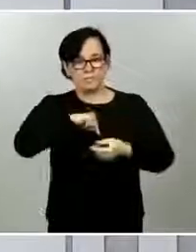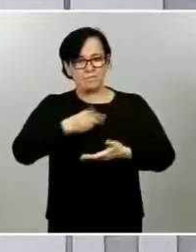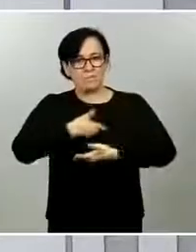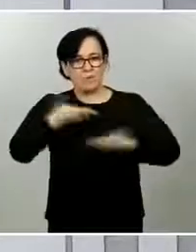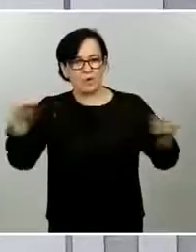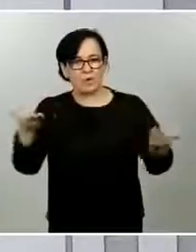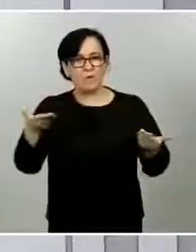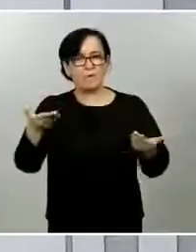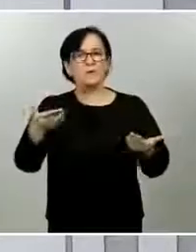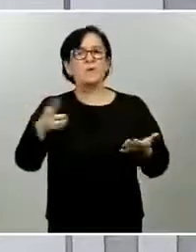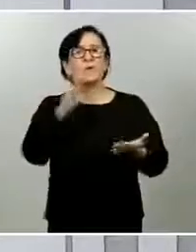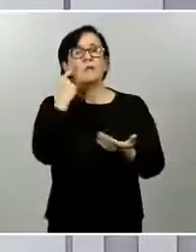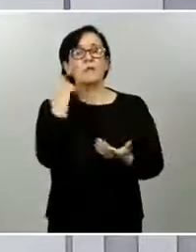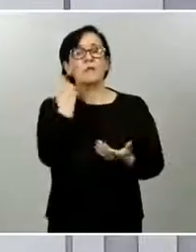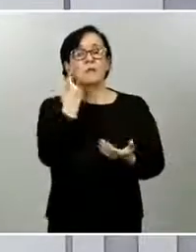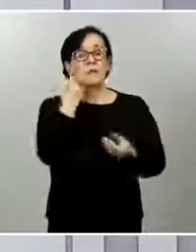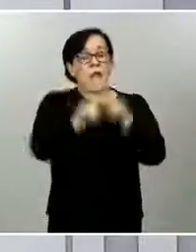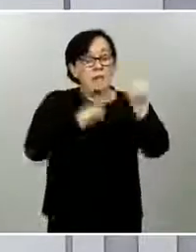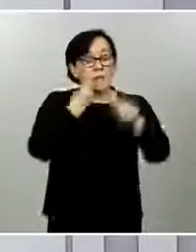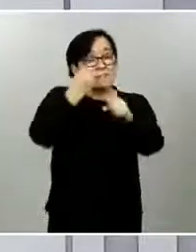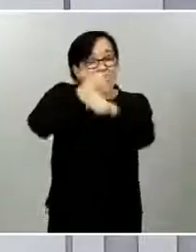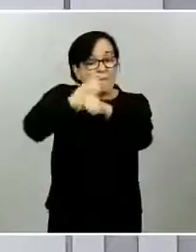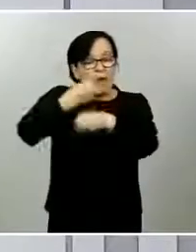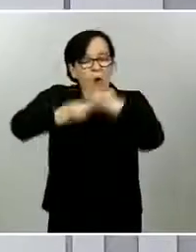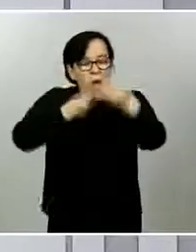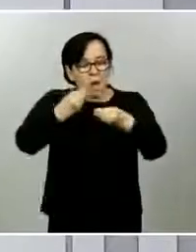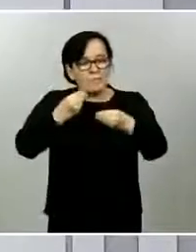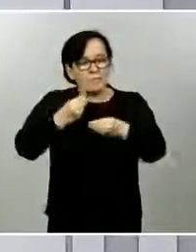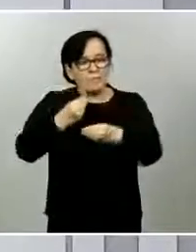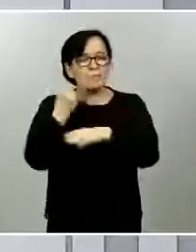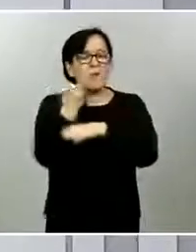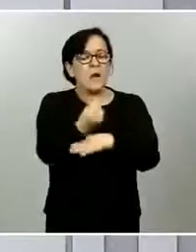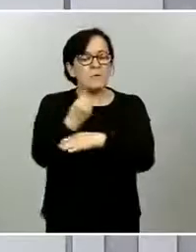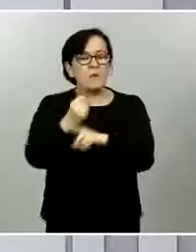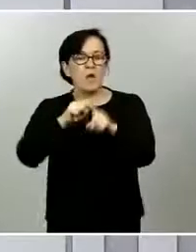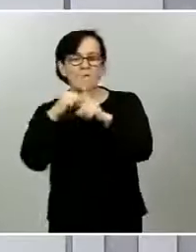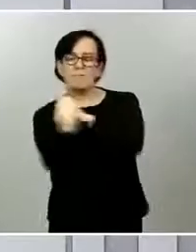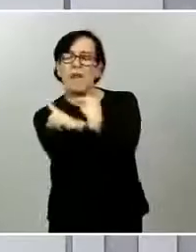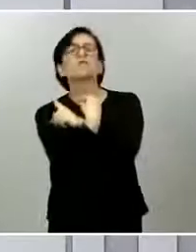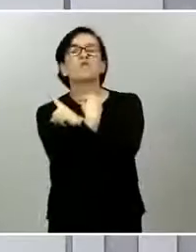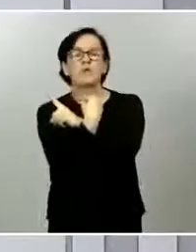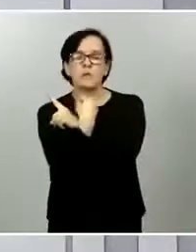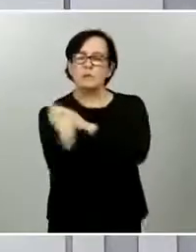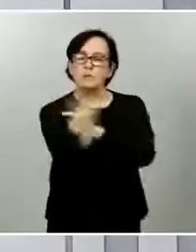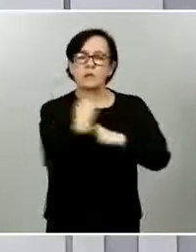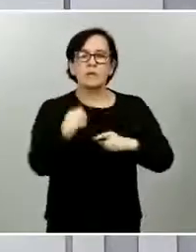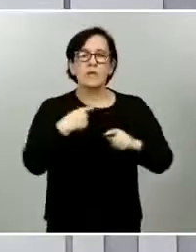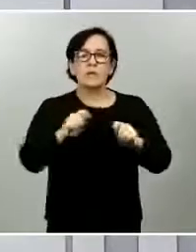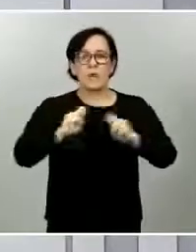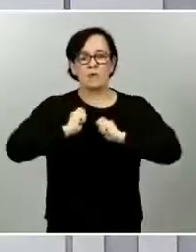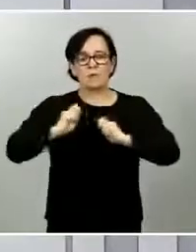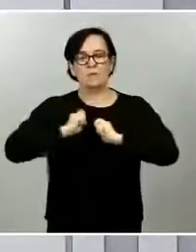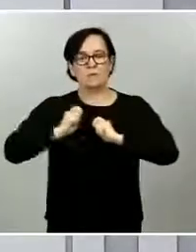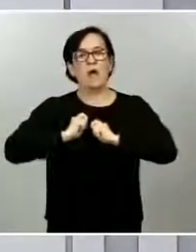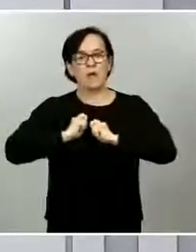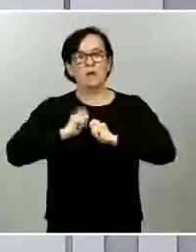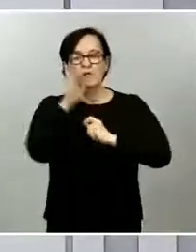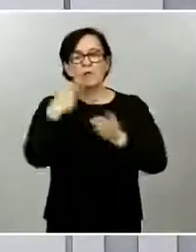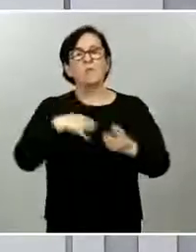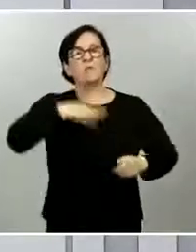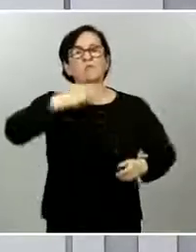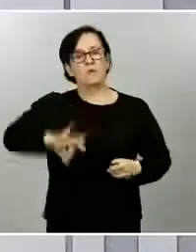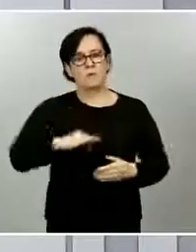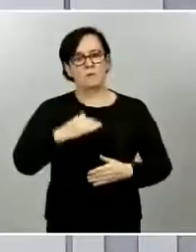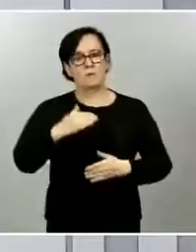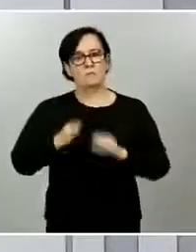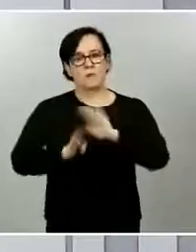preservar que no existan rebrotes, que podamos consolidando los pasos que se van dando, generando confianza y, por tanto, que